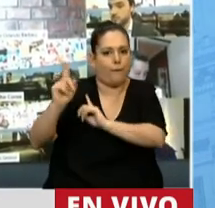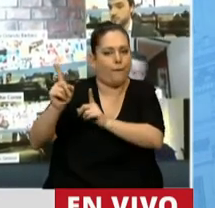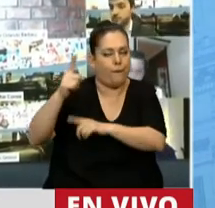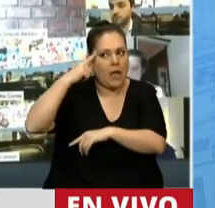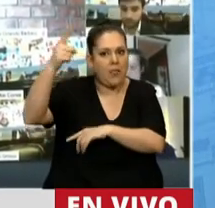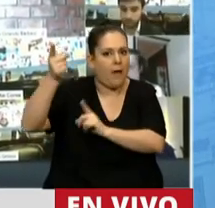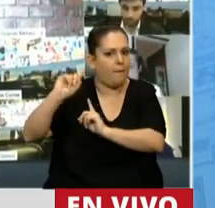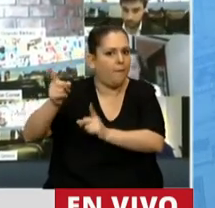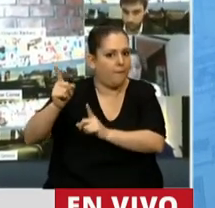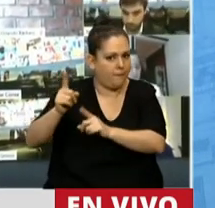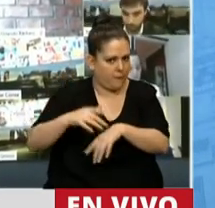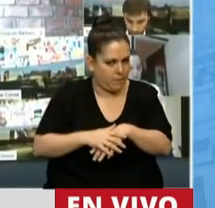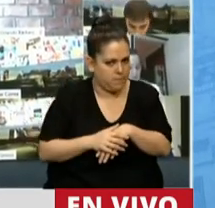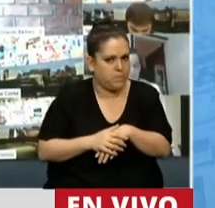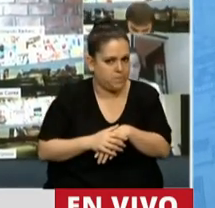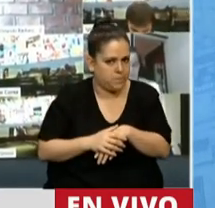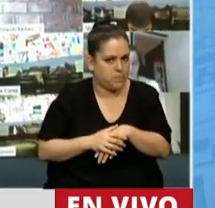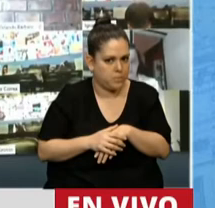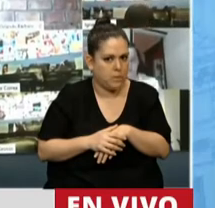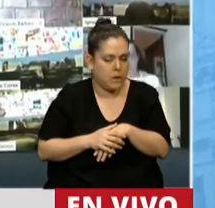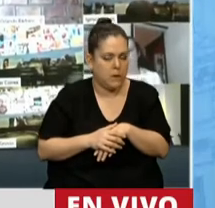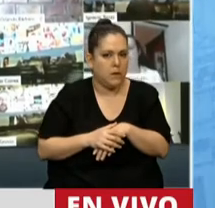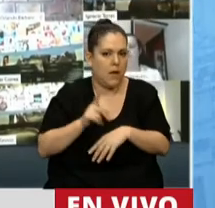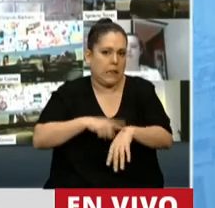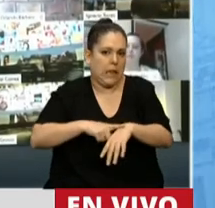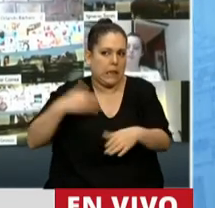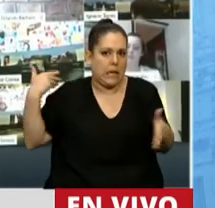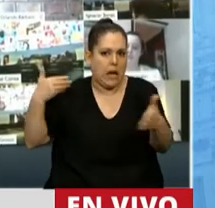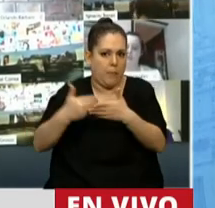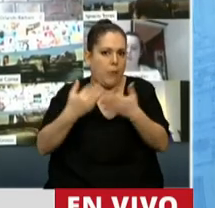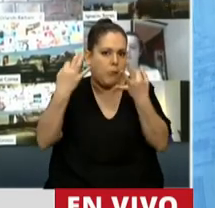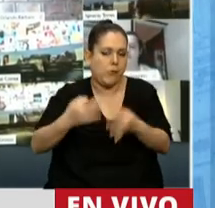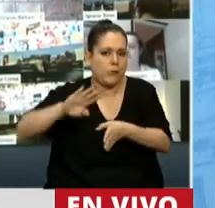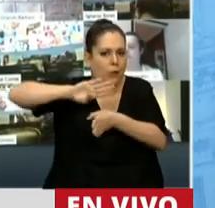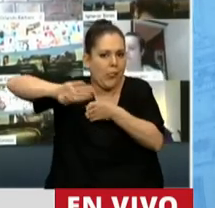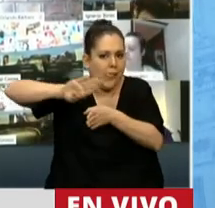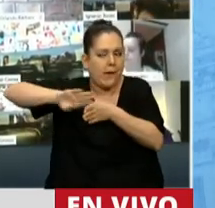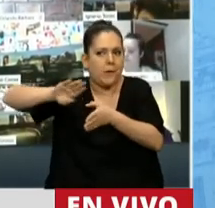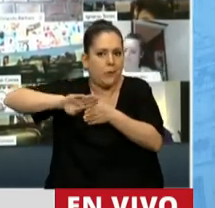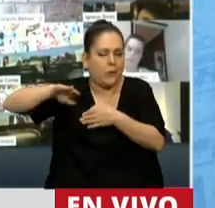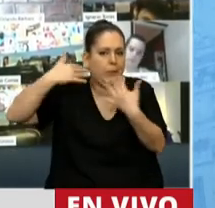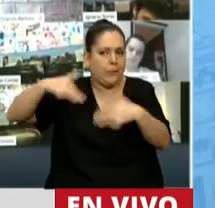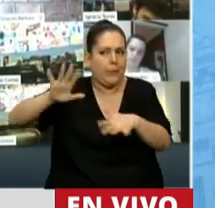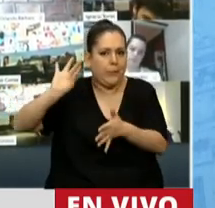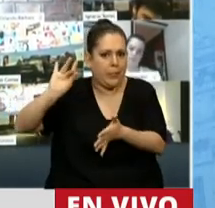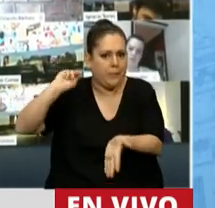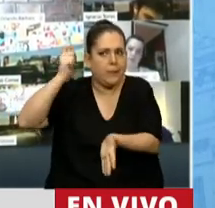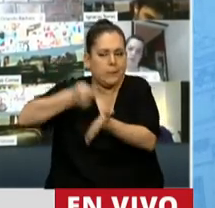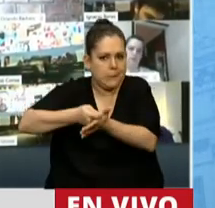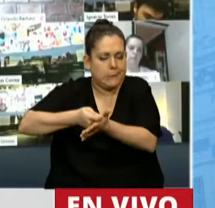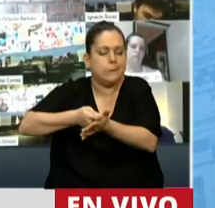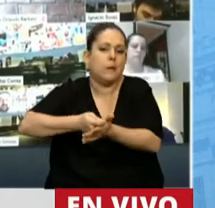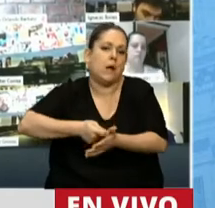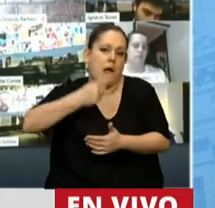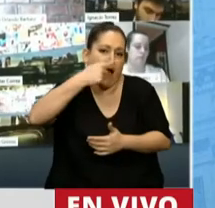Fernández en cada una de sus presentaciones en este tiempo, un contexto de deuda realmente dificultoso. Hoy dimos un